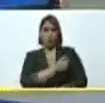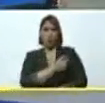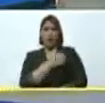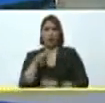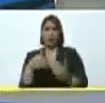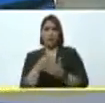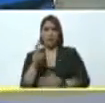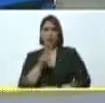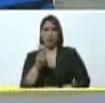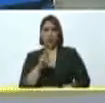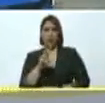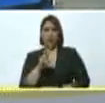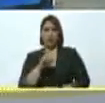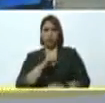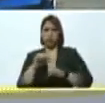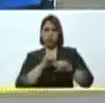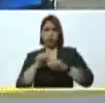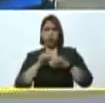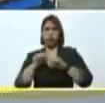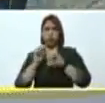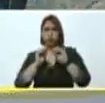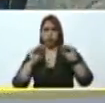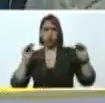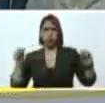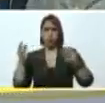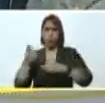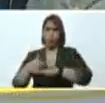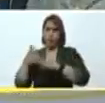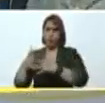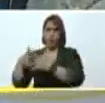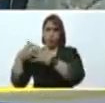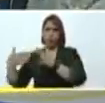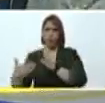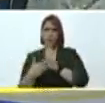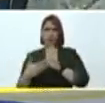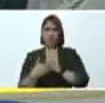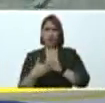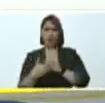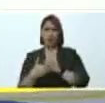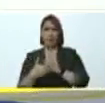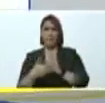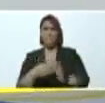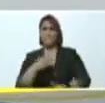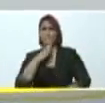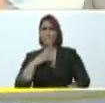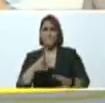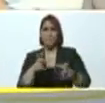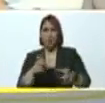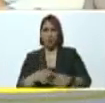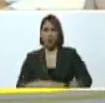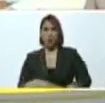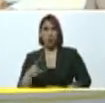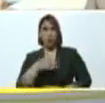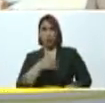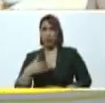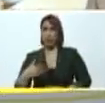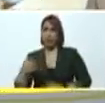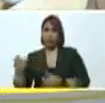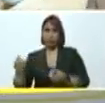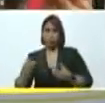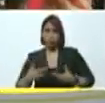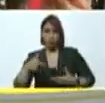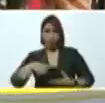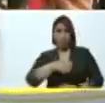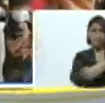llamando aquí, llamando allá, y el gobierno de Estados Unidos nos atacó las cuentas bancarias. No querían que llegaran vacunas a